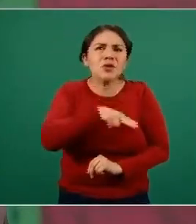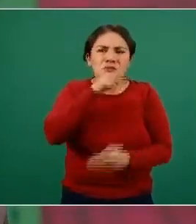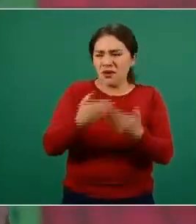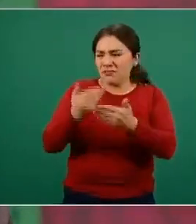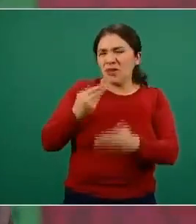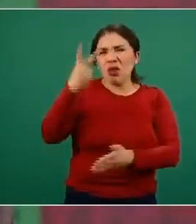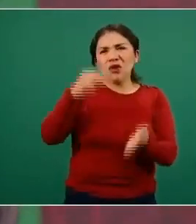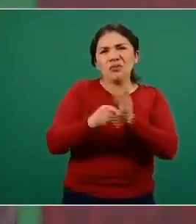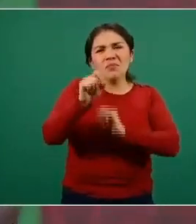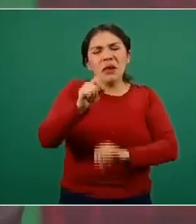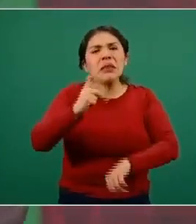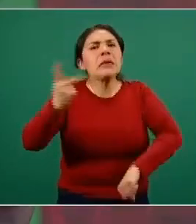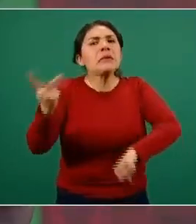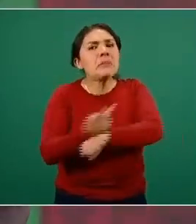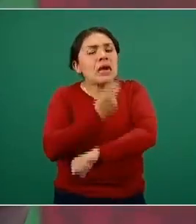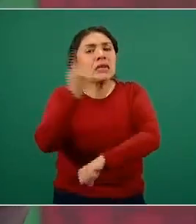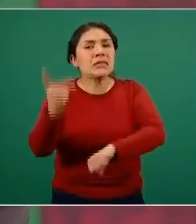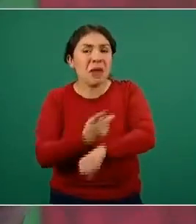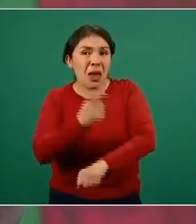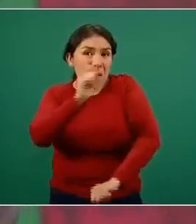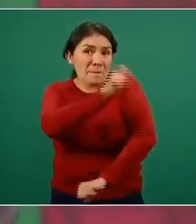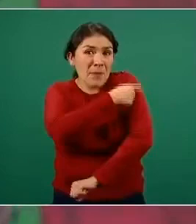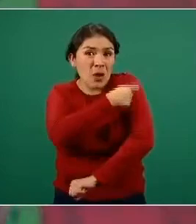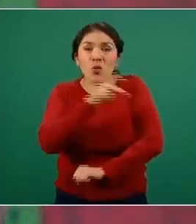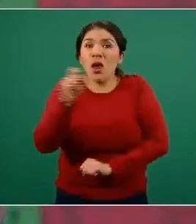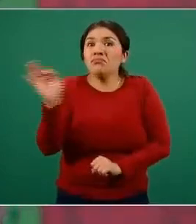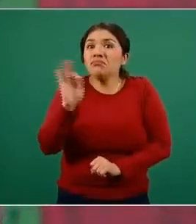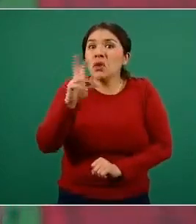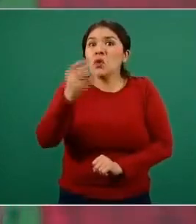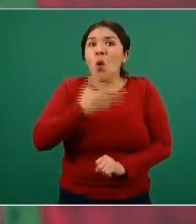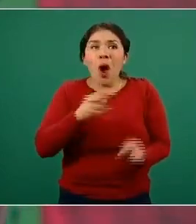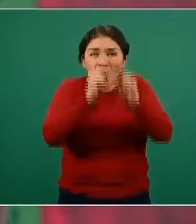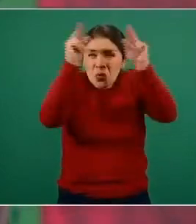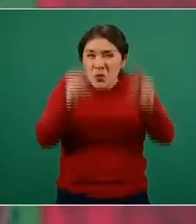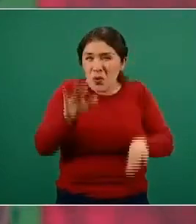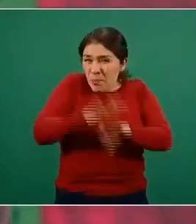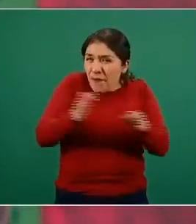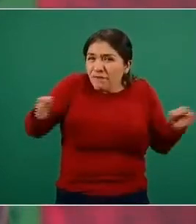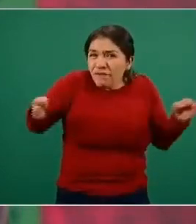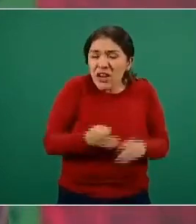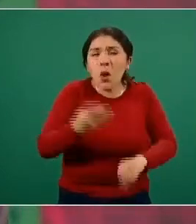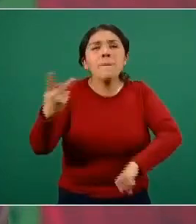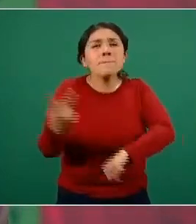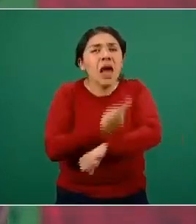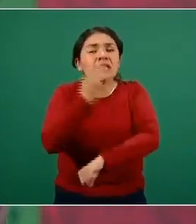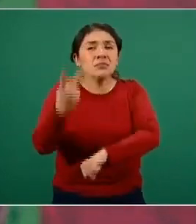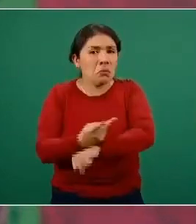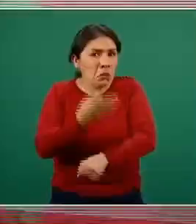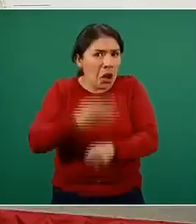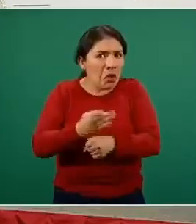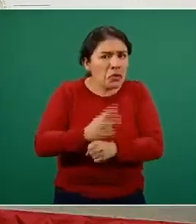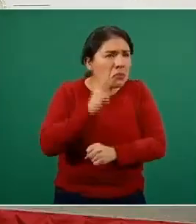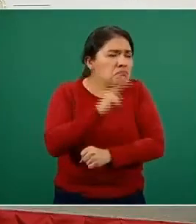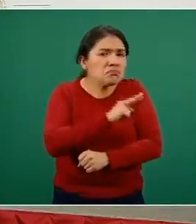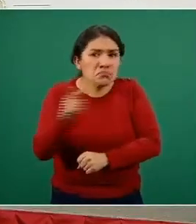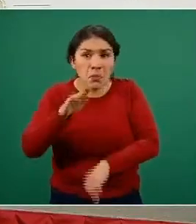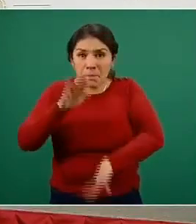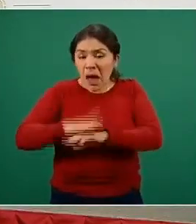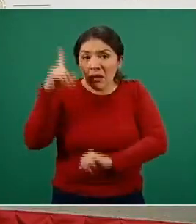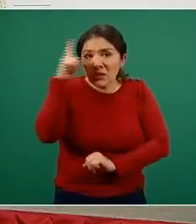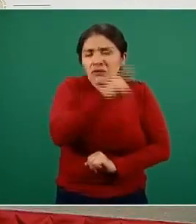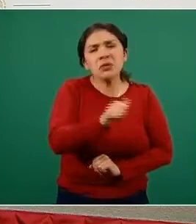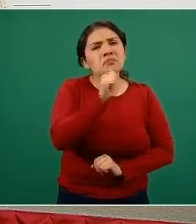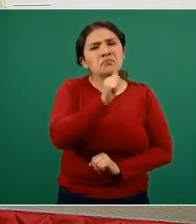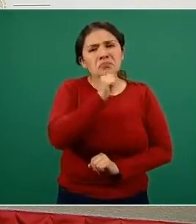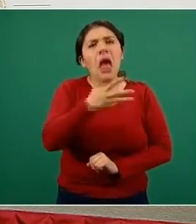qué pasaría con las vacunas si no se tiene una red de ultracongelación. Hasta el momento no ha habido dificultades.